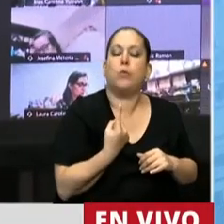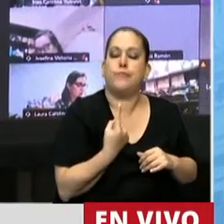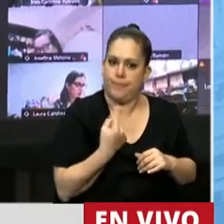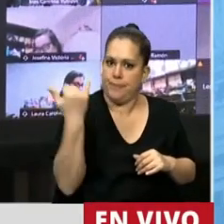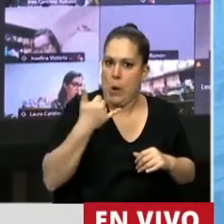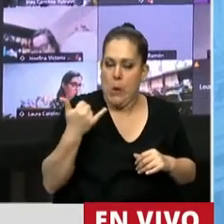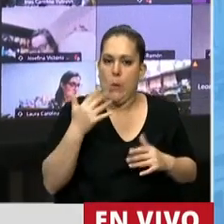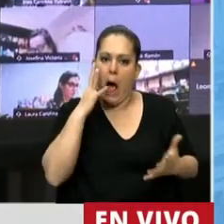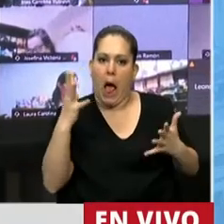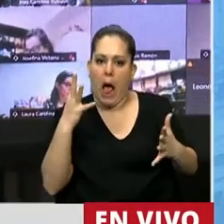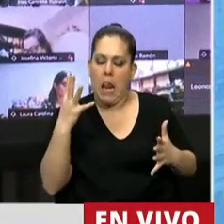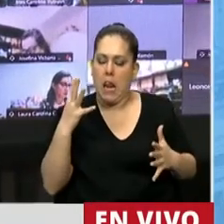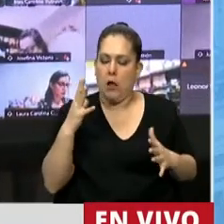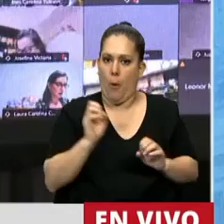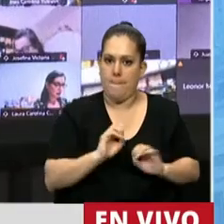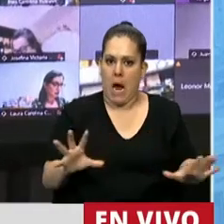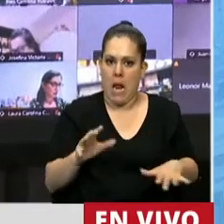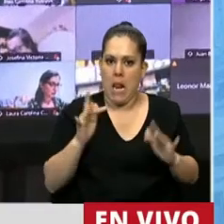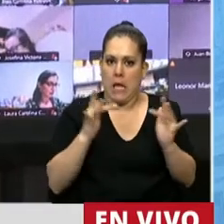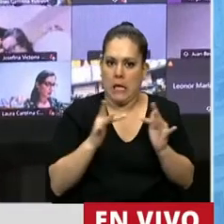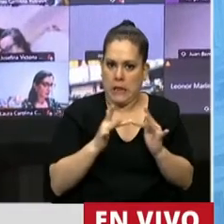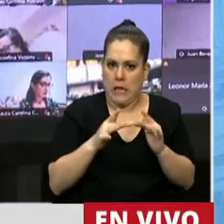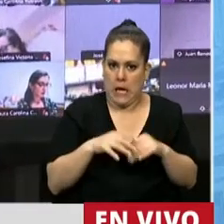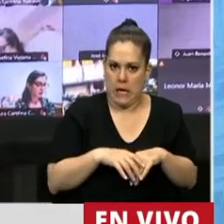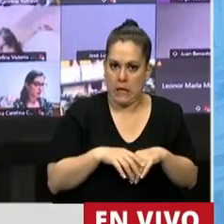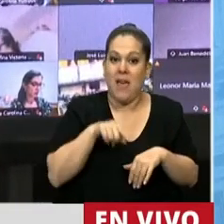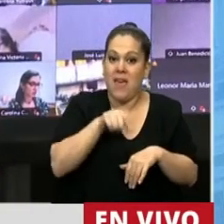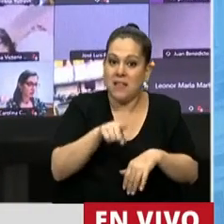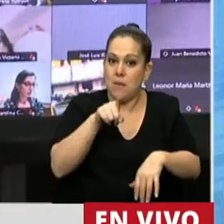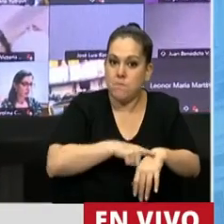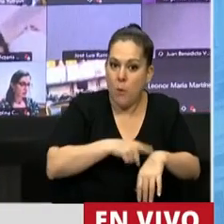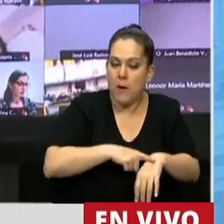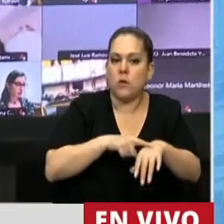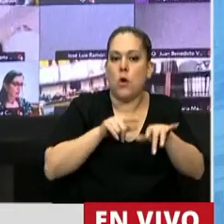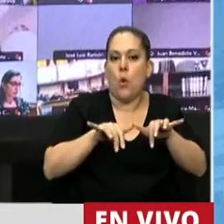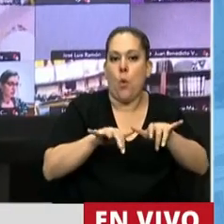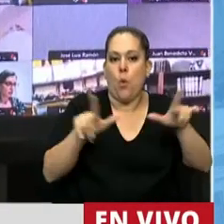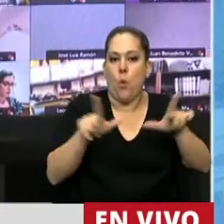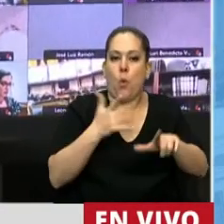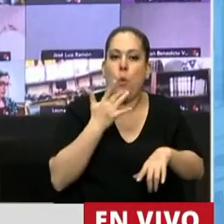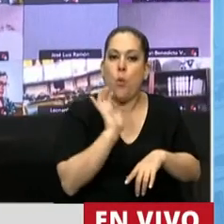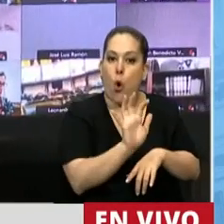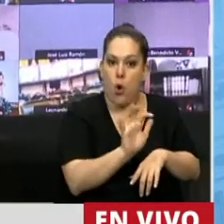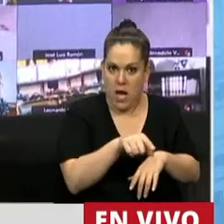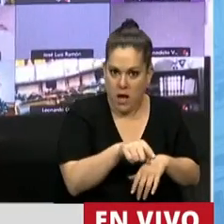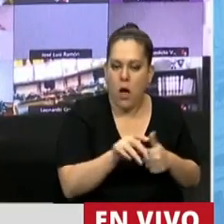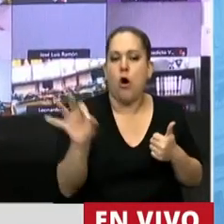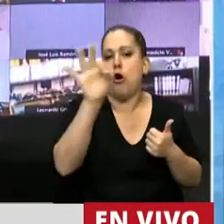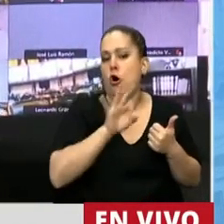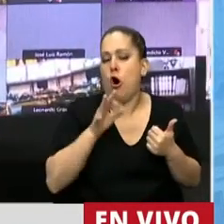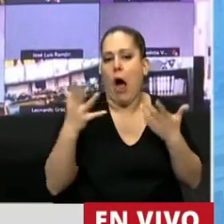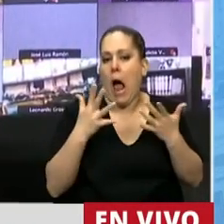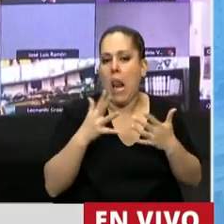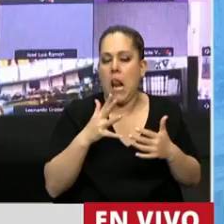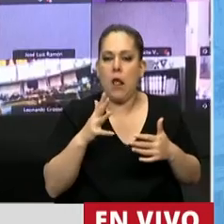negativa en Internet, siendo la cabeza de este tipo de situaciones tanto el ciberbullying o algunos tipos de